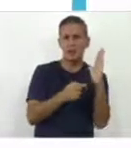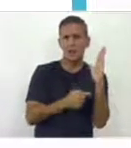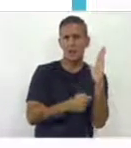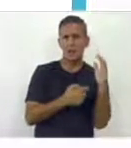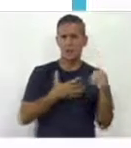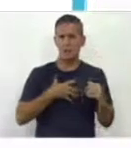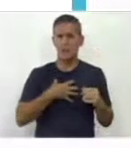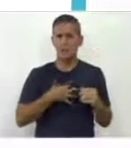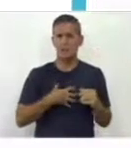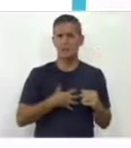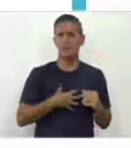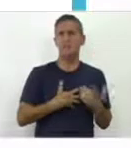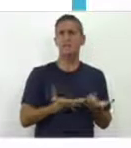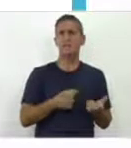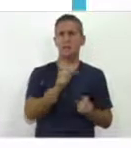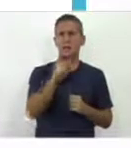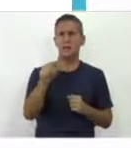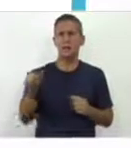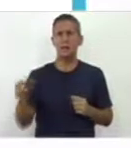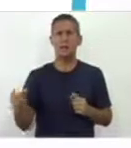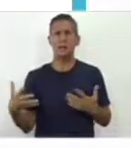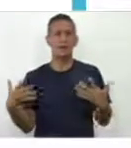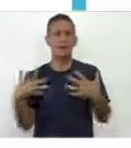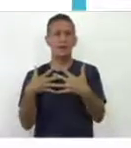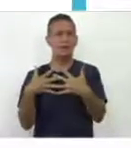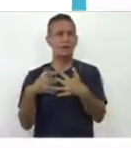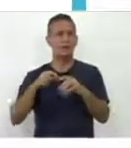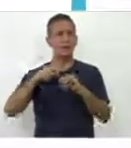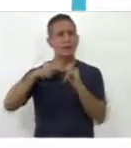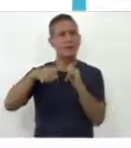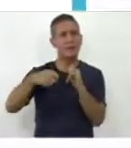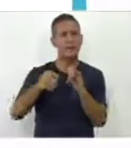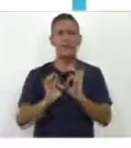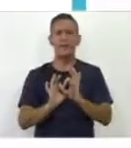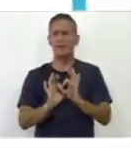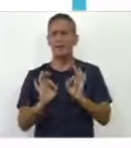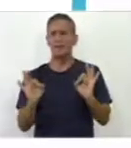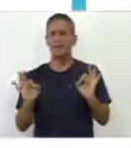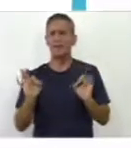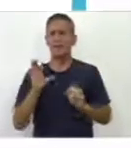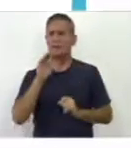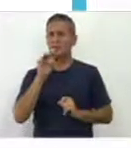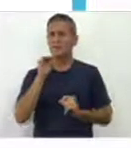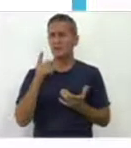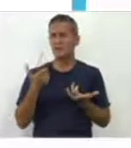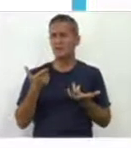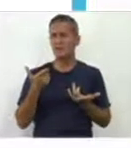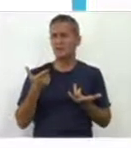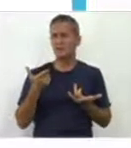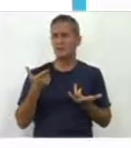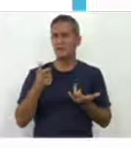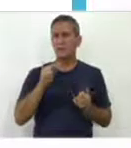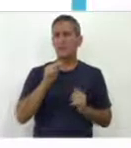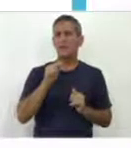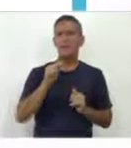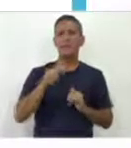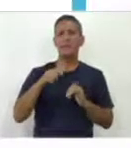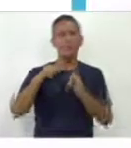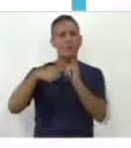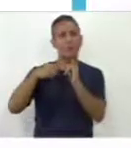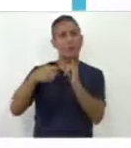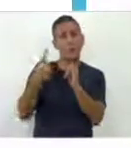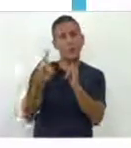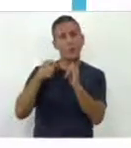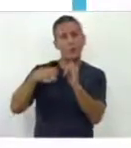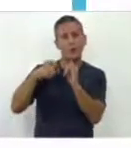relación a la utilización de los audiovisuales. Y específicamente hablando de un audiovisual que se